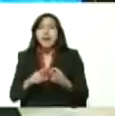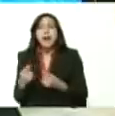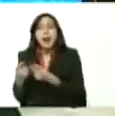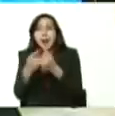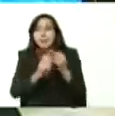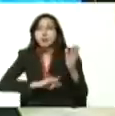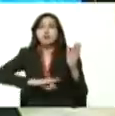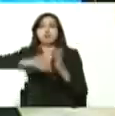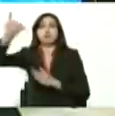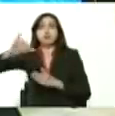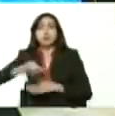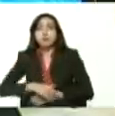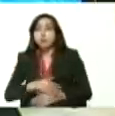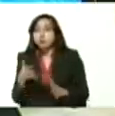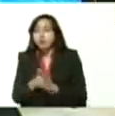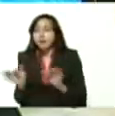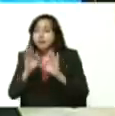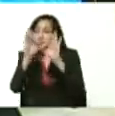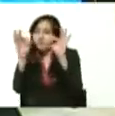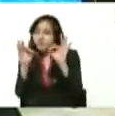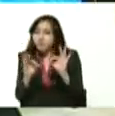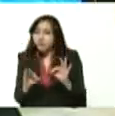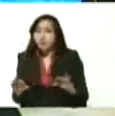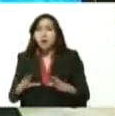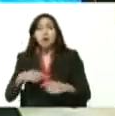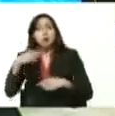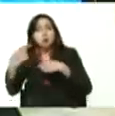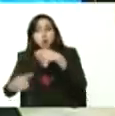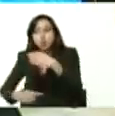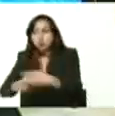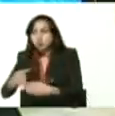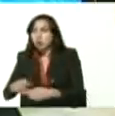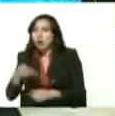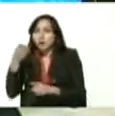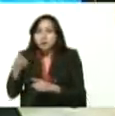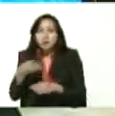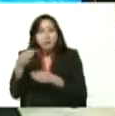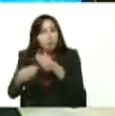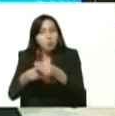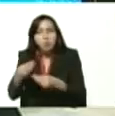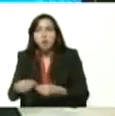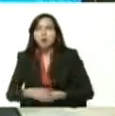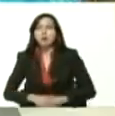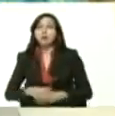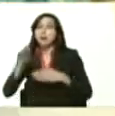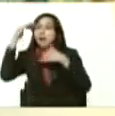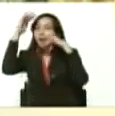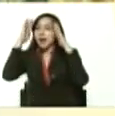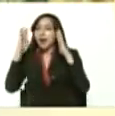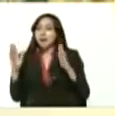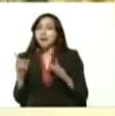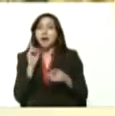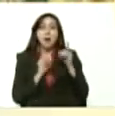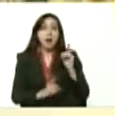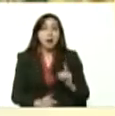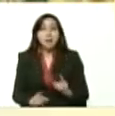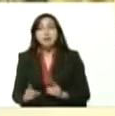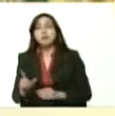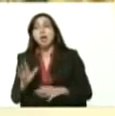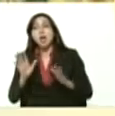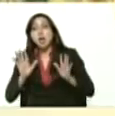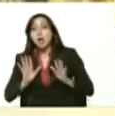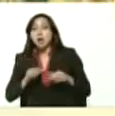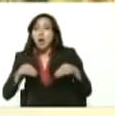inflación sobre esos nuevas fórmulas estamos todos los días aplicando a veces en silencio porque a veces